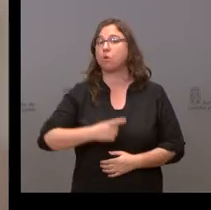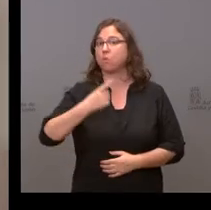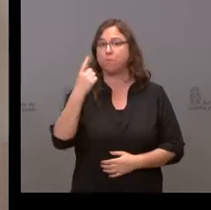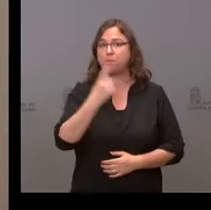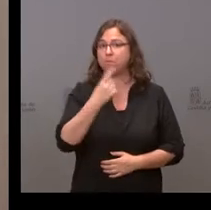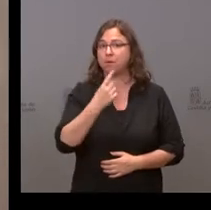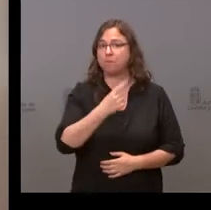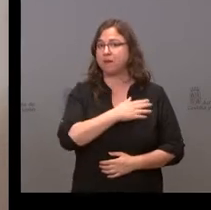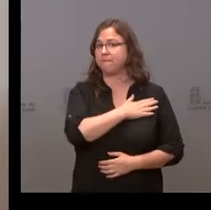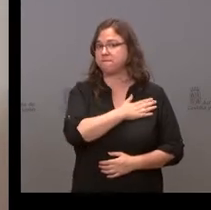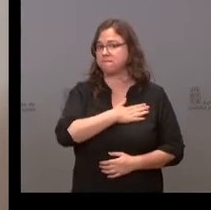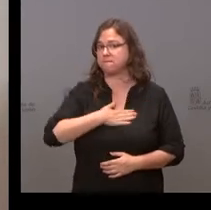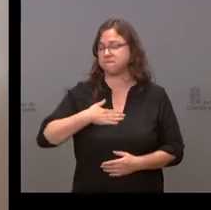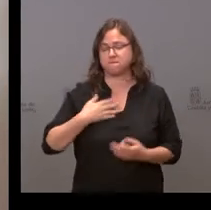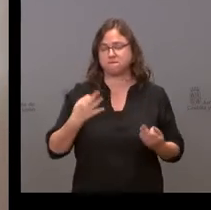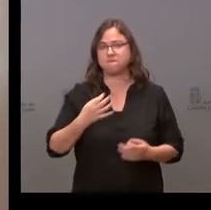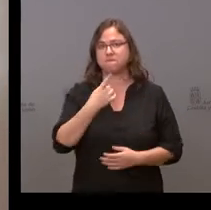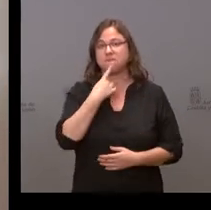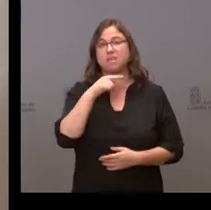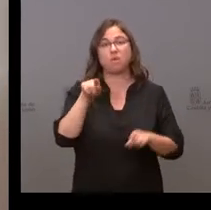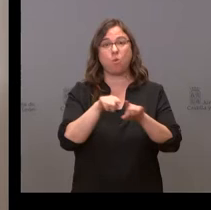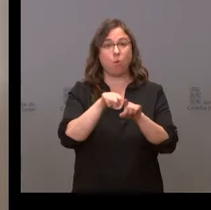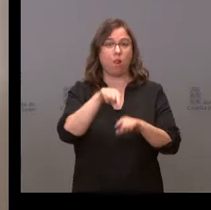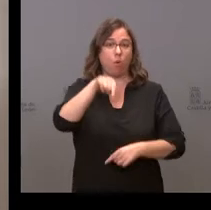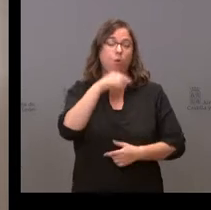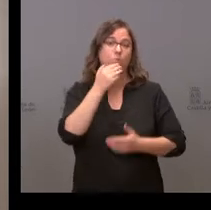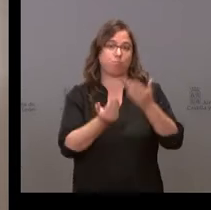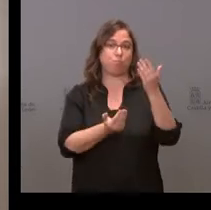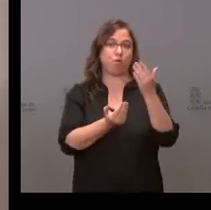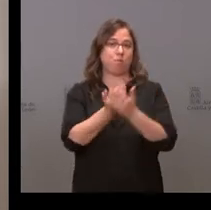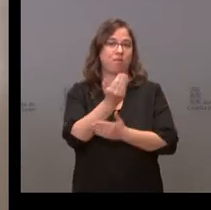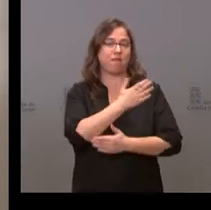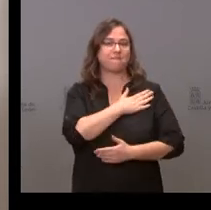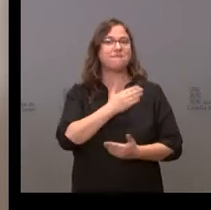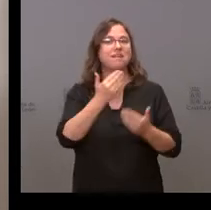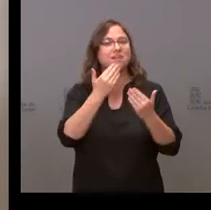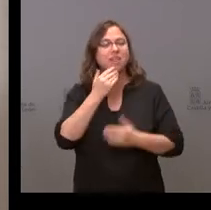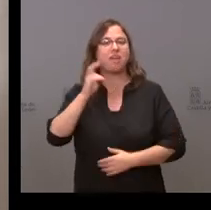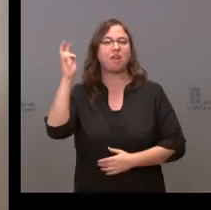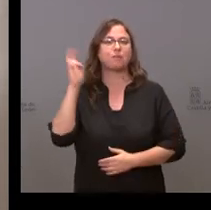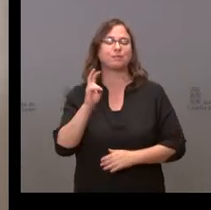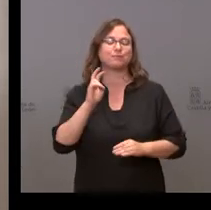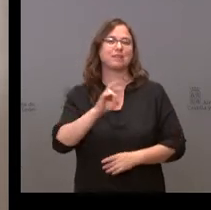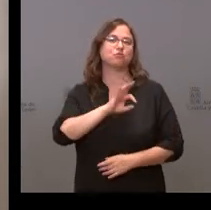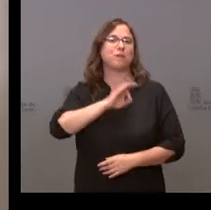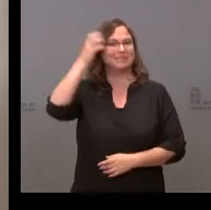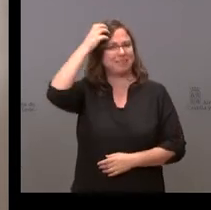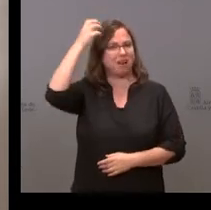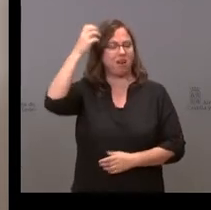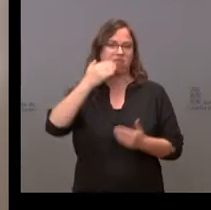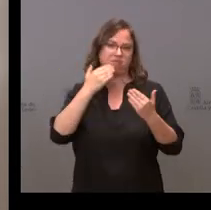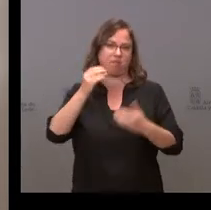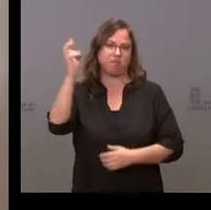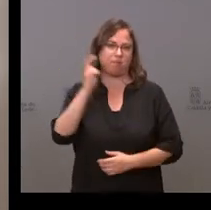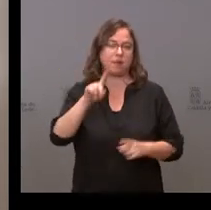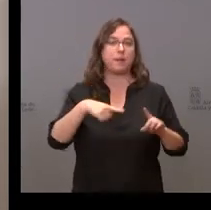tengo que agradecer, como dije esta mañana, la presencia de Su Majestad el Rey y que el presidente